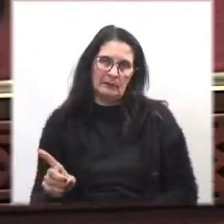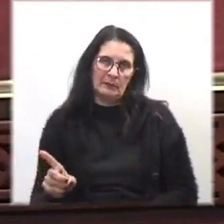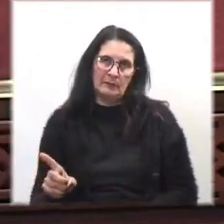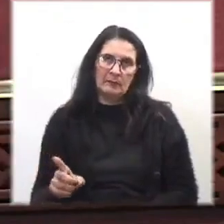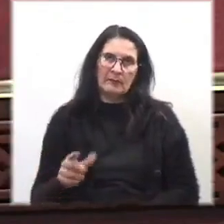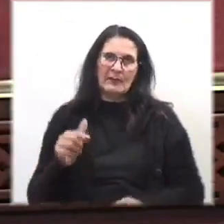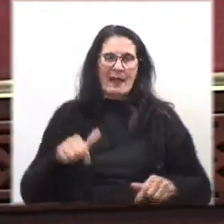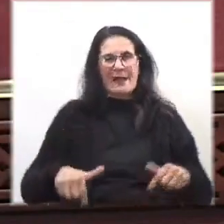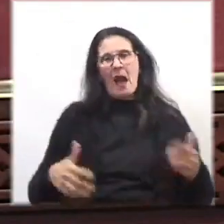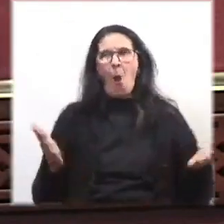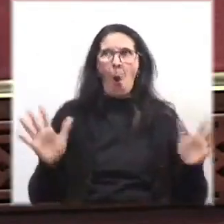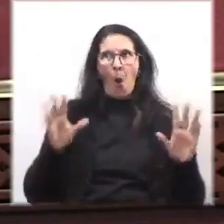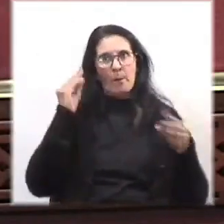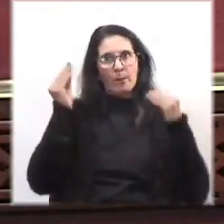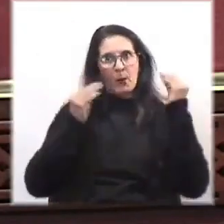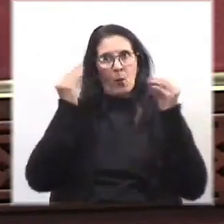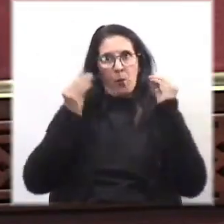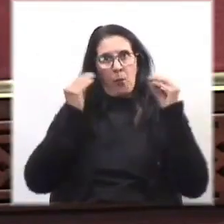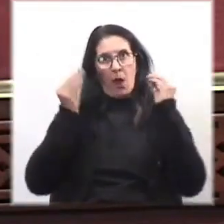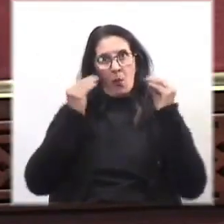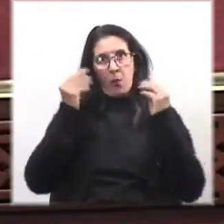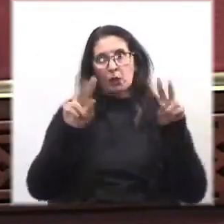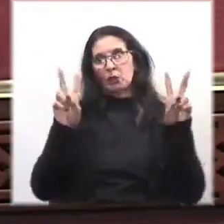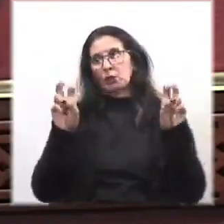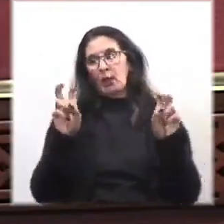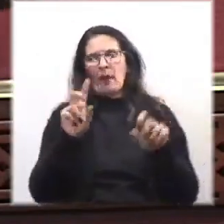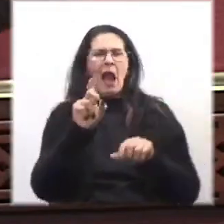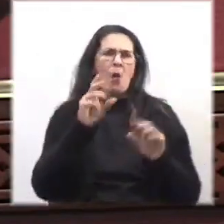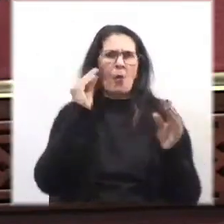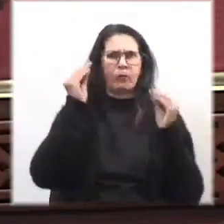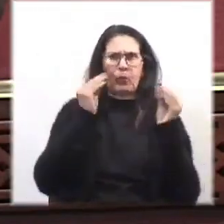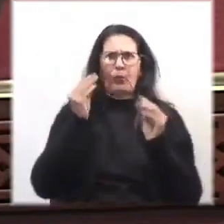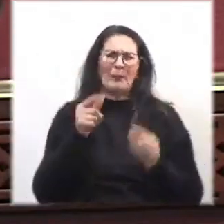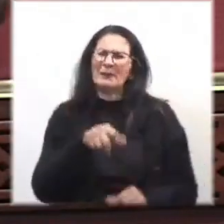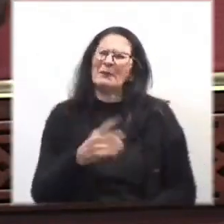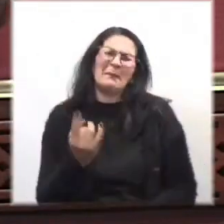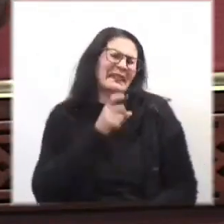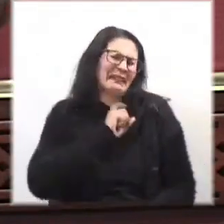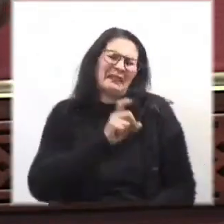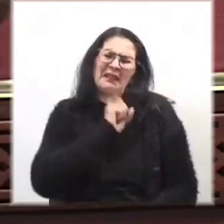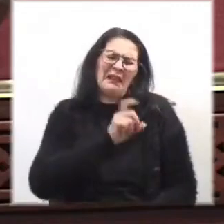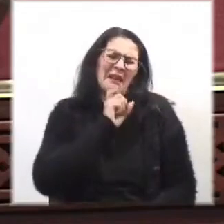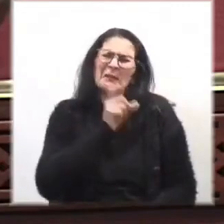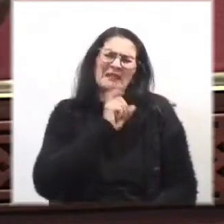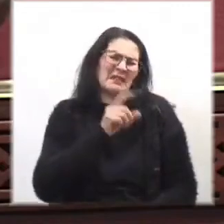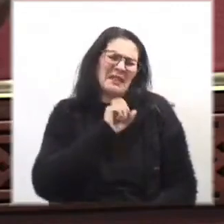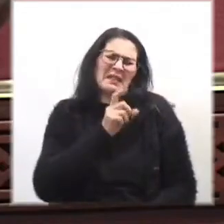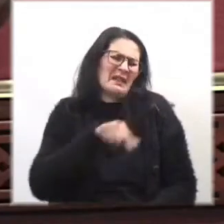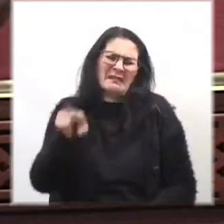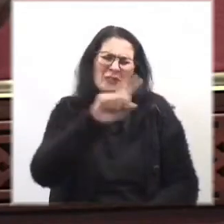Ahora estamos todos preocupados por el tema del agua. ¡Mentira! ¡Eso es mentira, presidente!